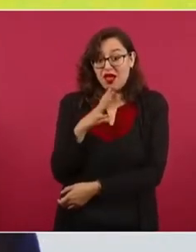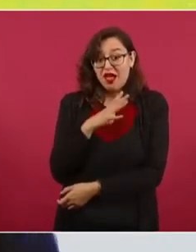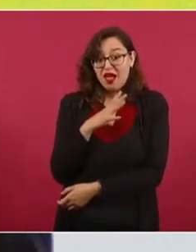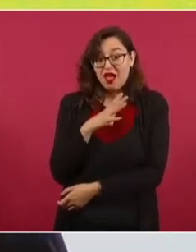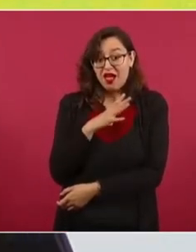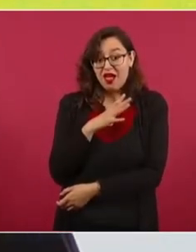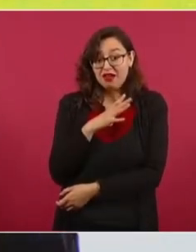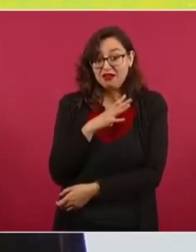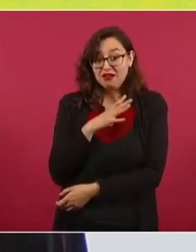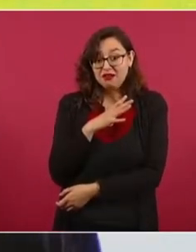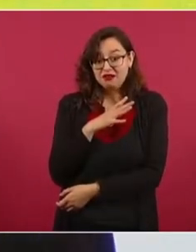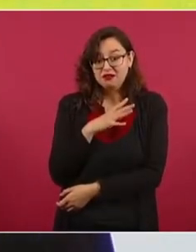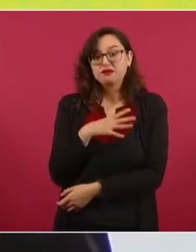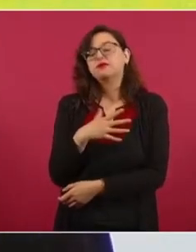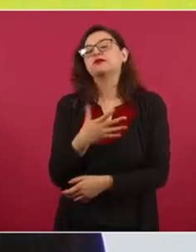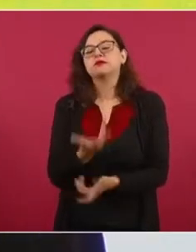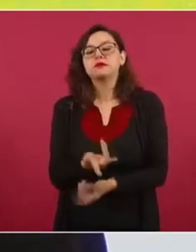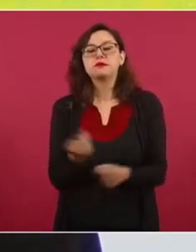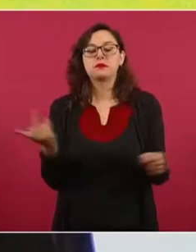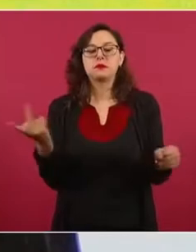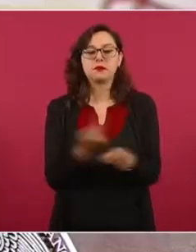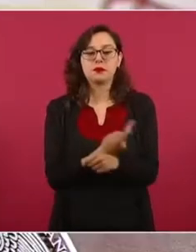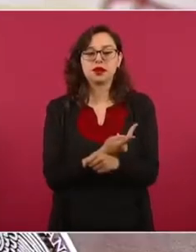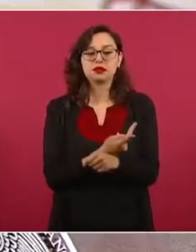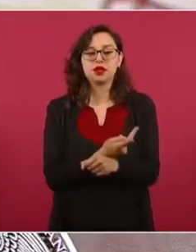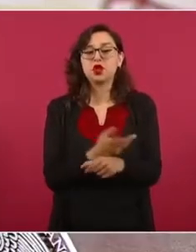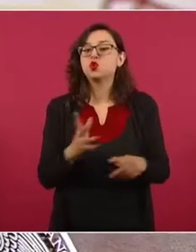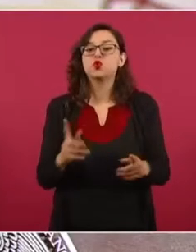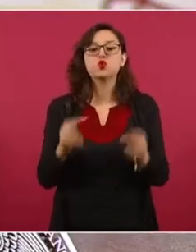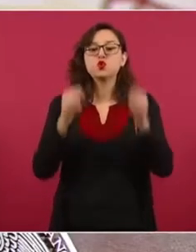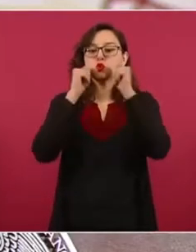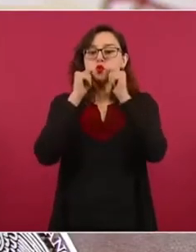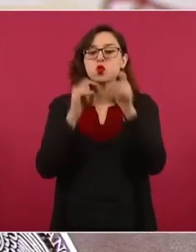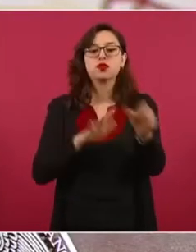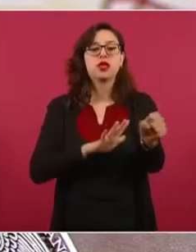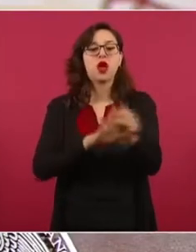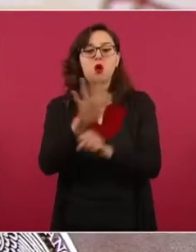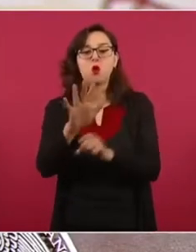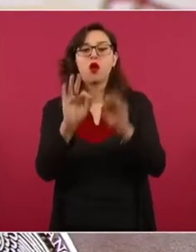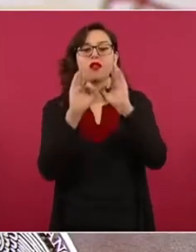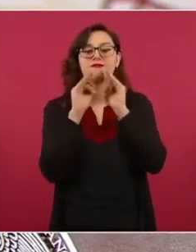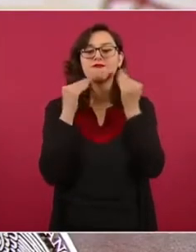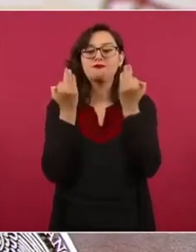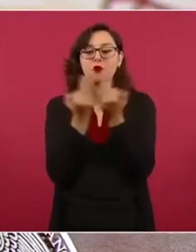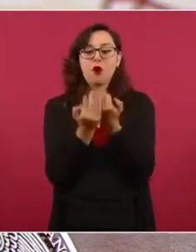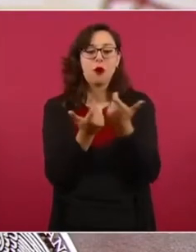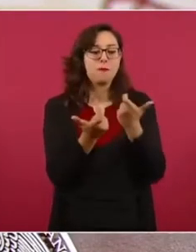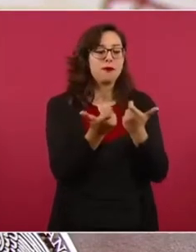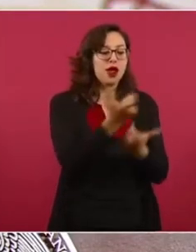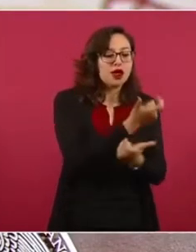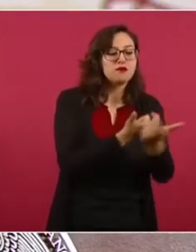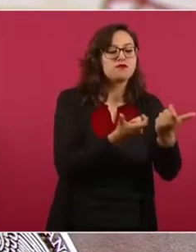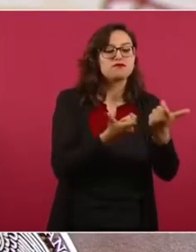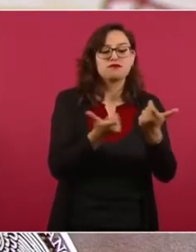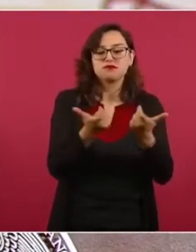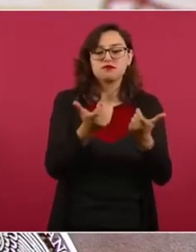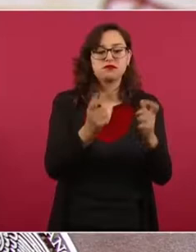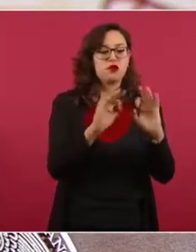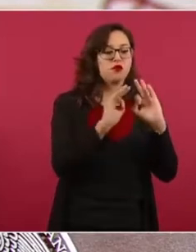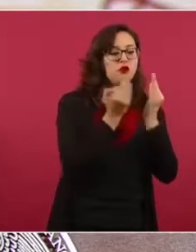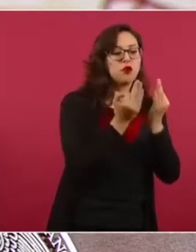sostuvo que cualquiera que sea el modelo económico, si impera la corrupción